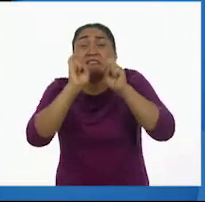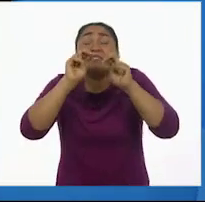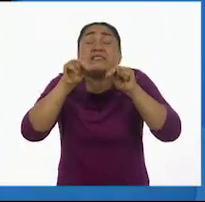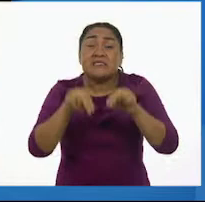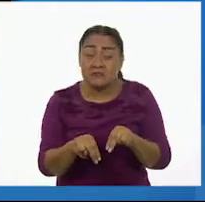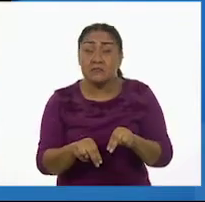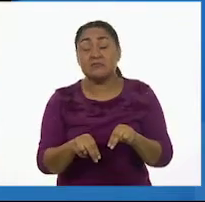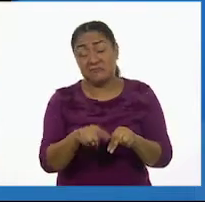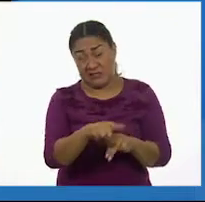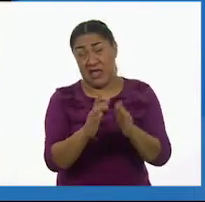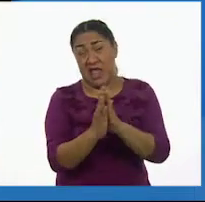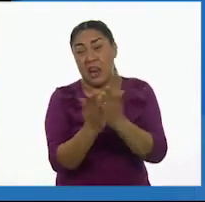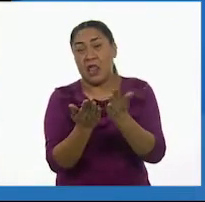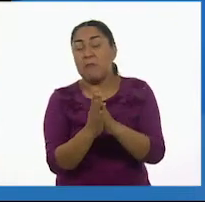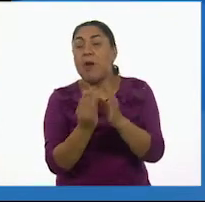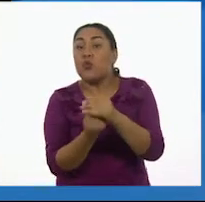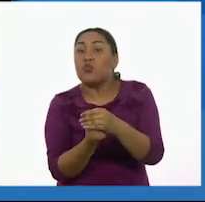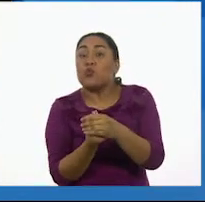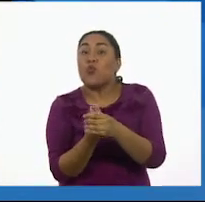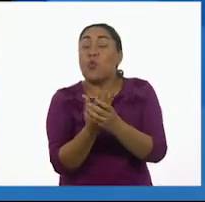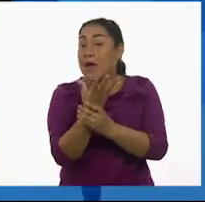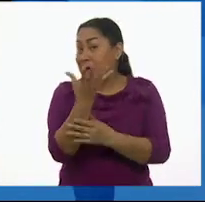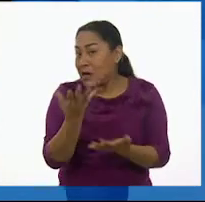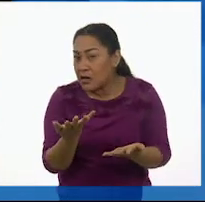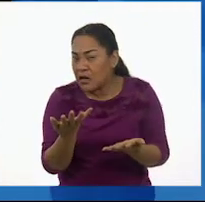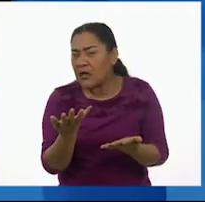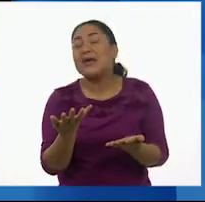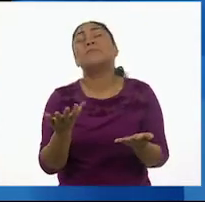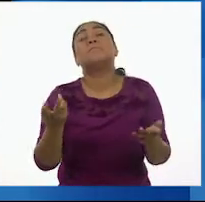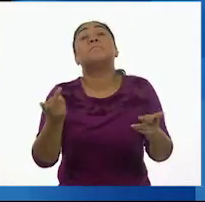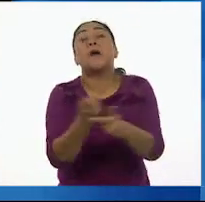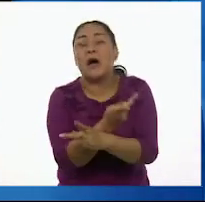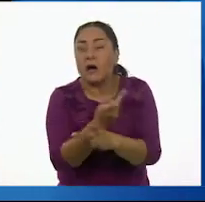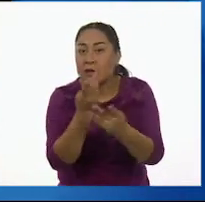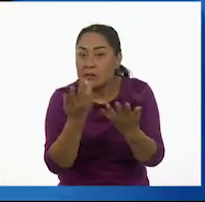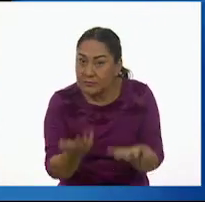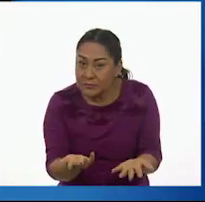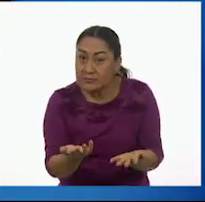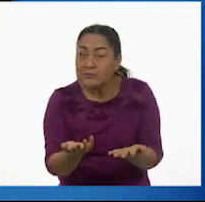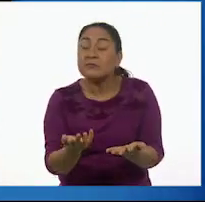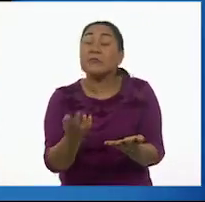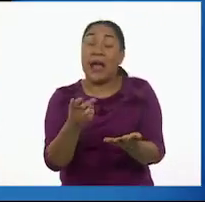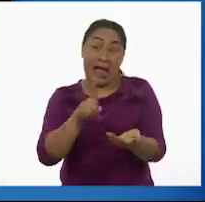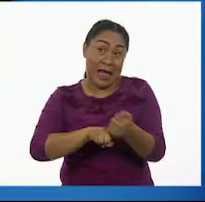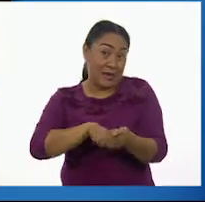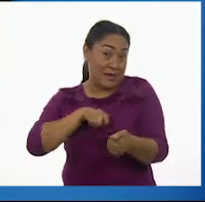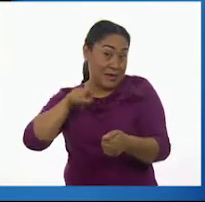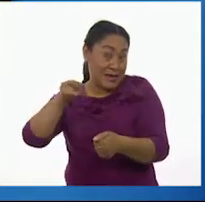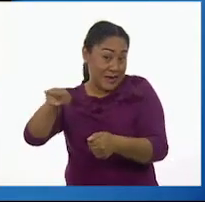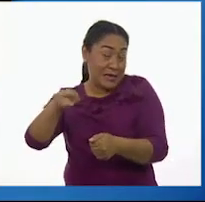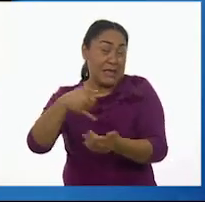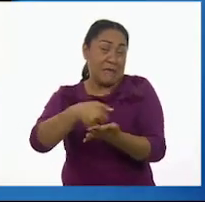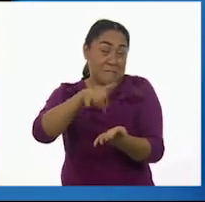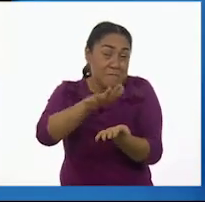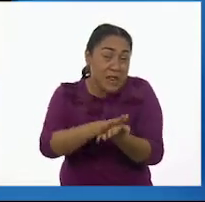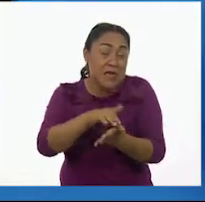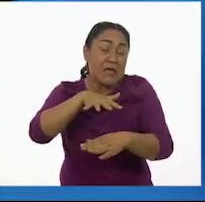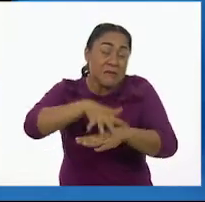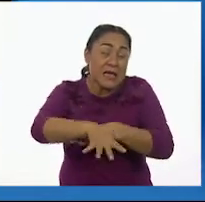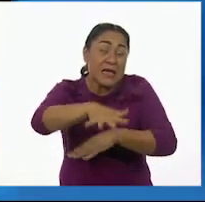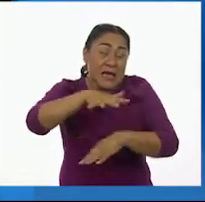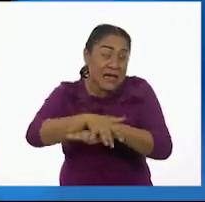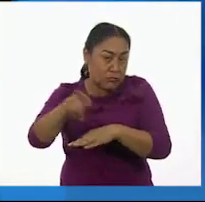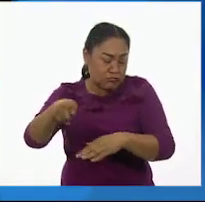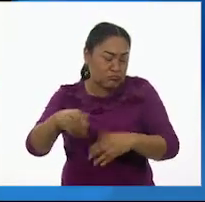porque era un libro nuevo. Lo que había sucedido es que en la imprenta donde hacen los